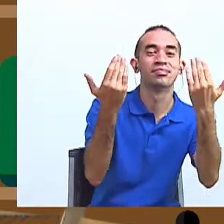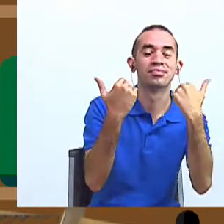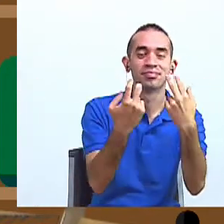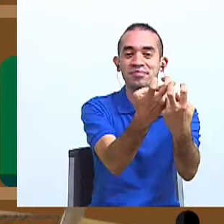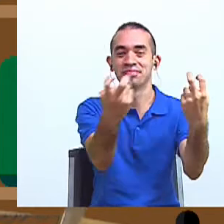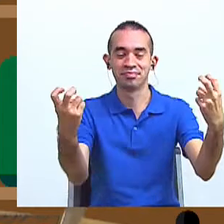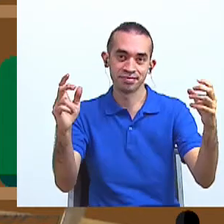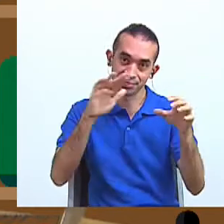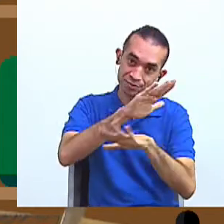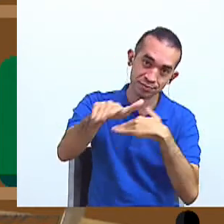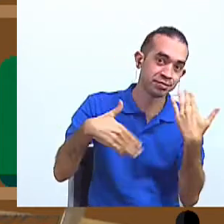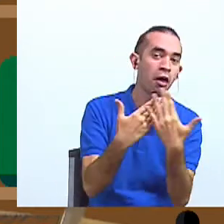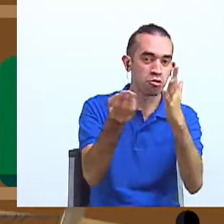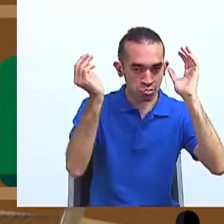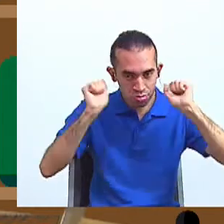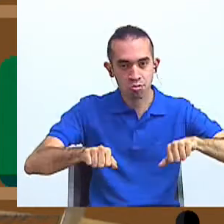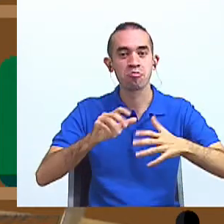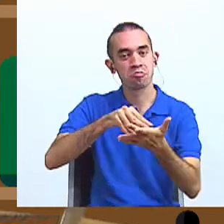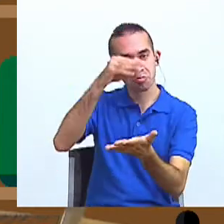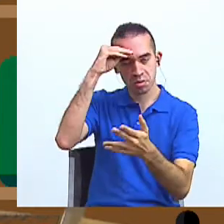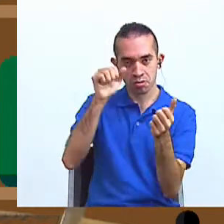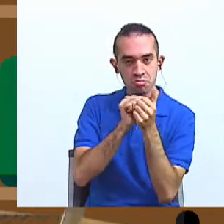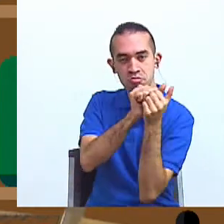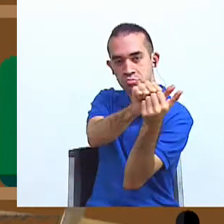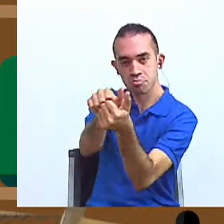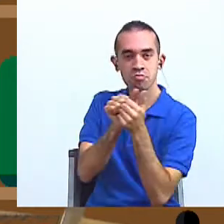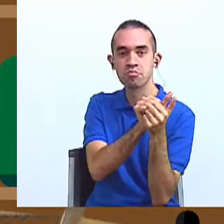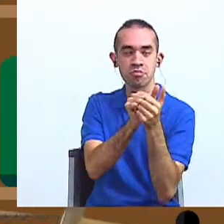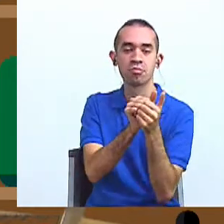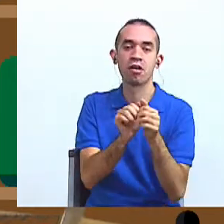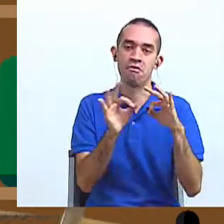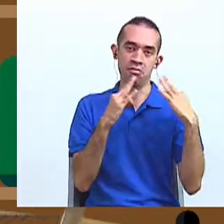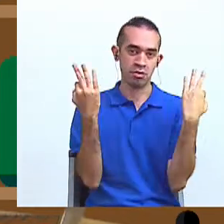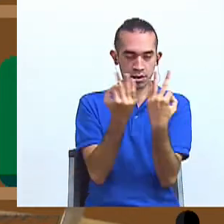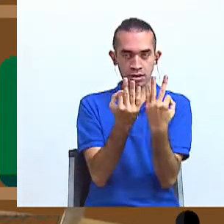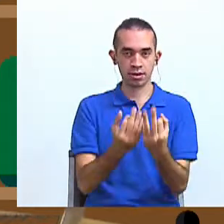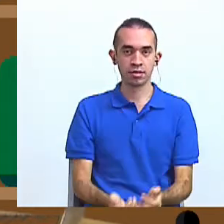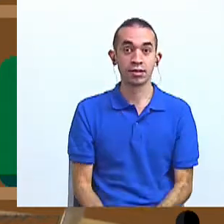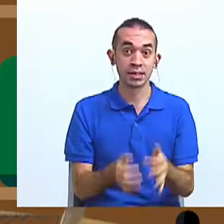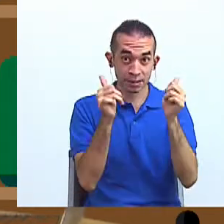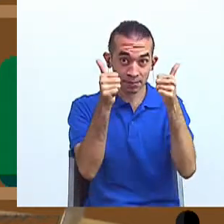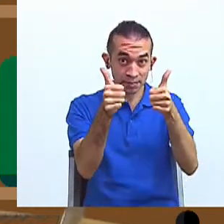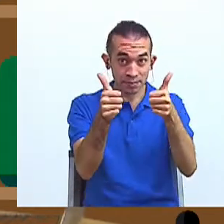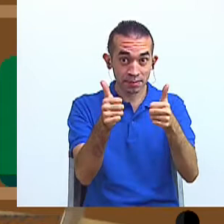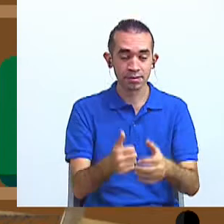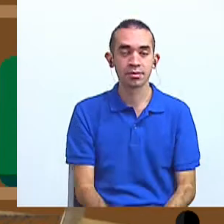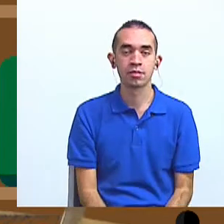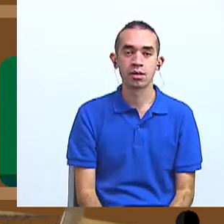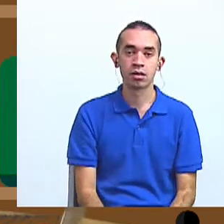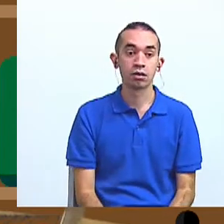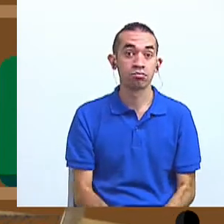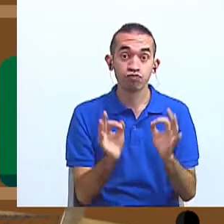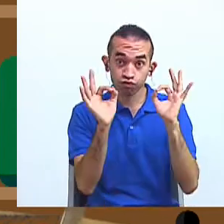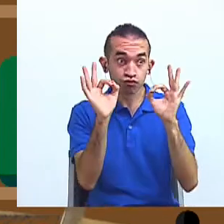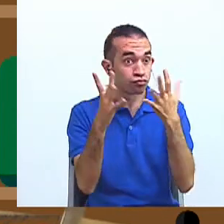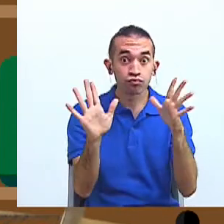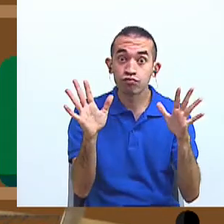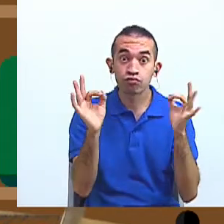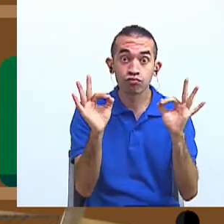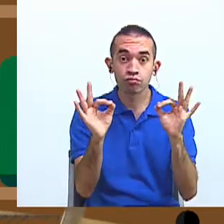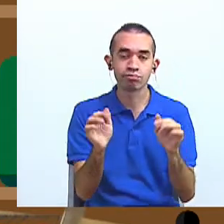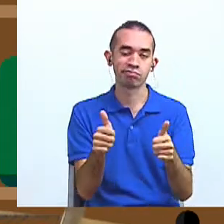para todos. Claro, aquí aprendemos juntos. Aprendemos en familia. ¿De acuerdo? ¿Estamos todos acomodados?